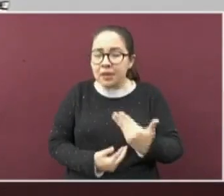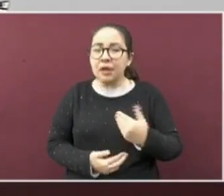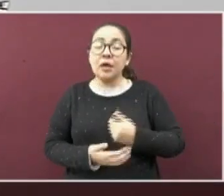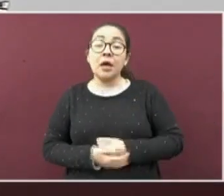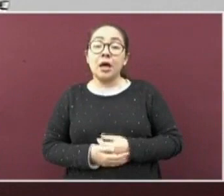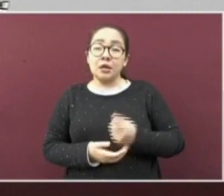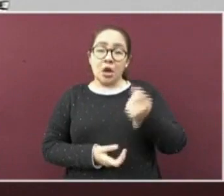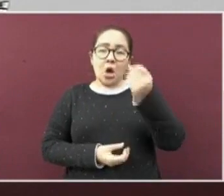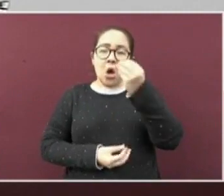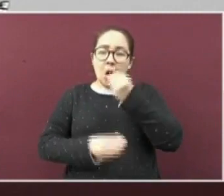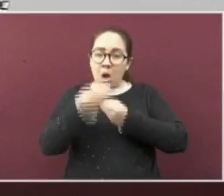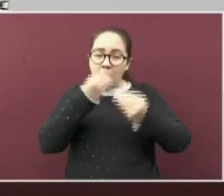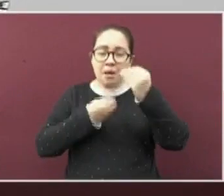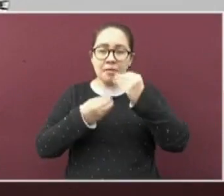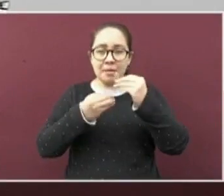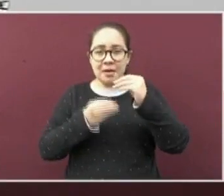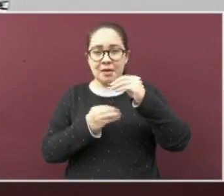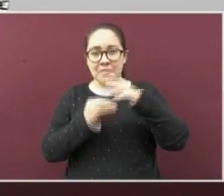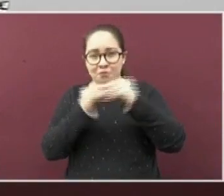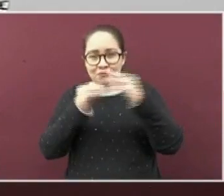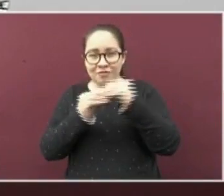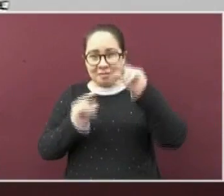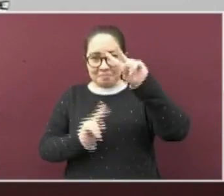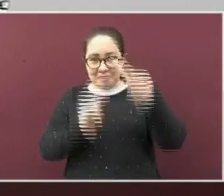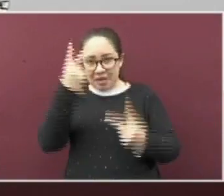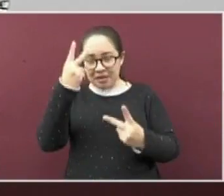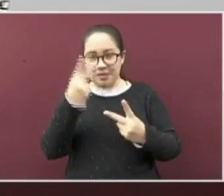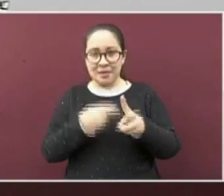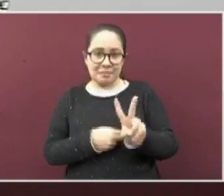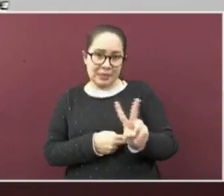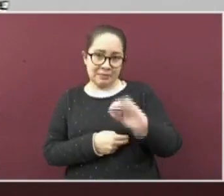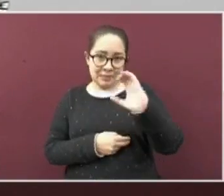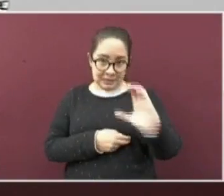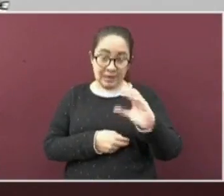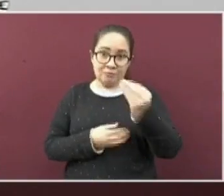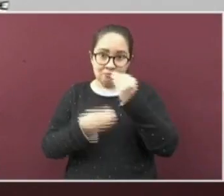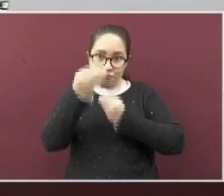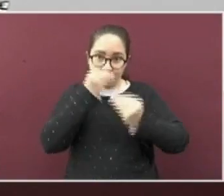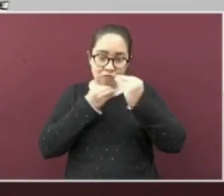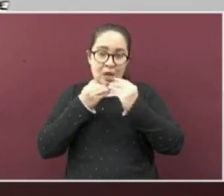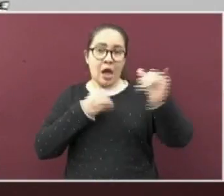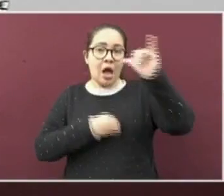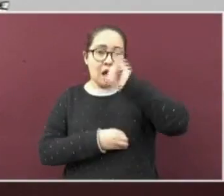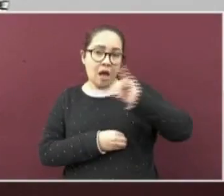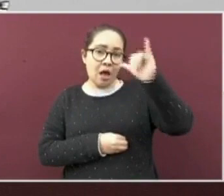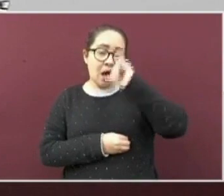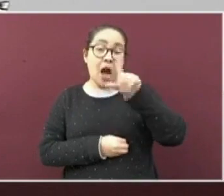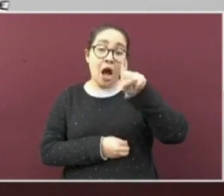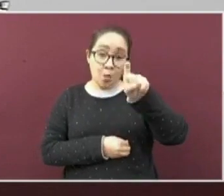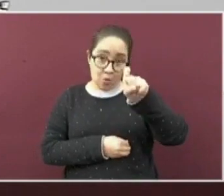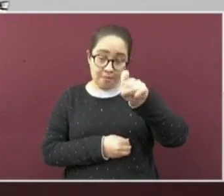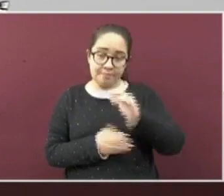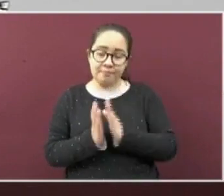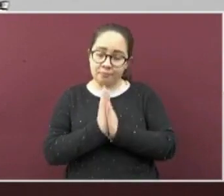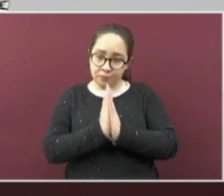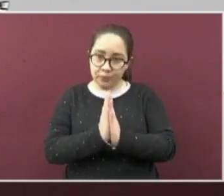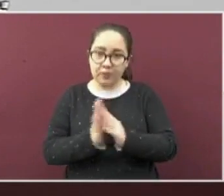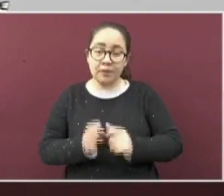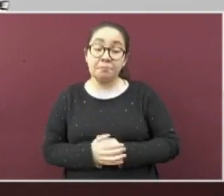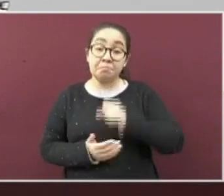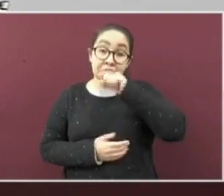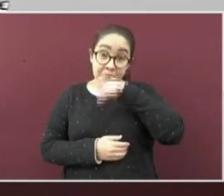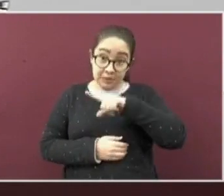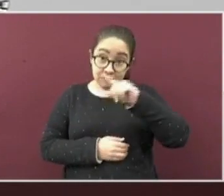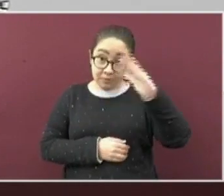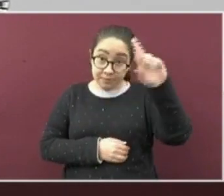vitamina C, así como ingerir abundantes líquidos. También les